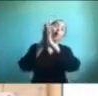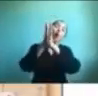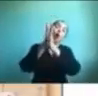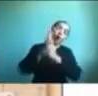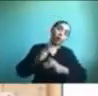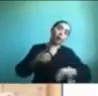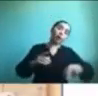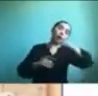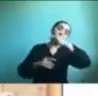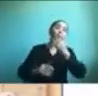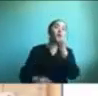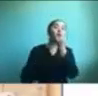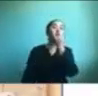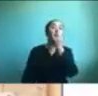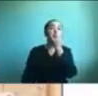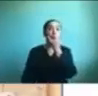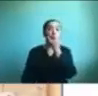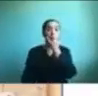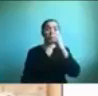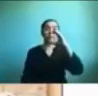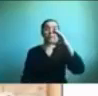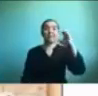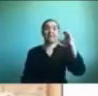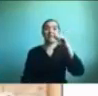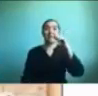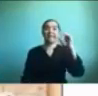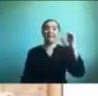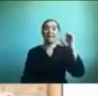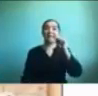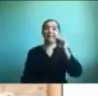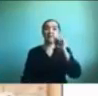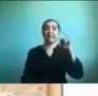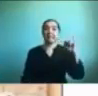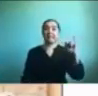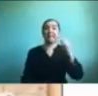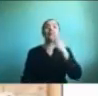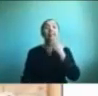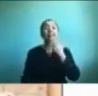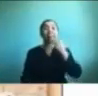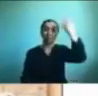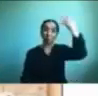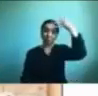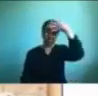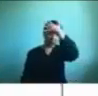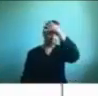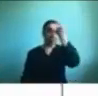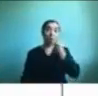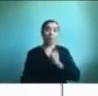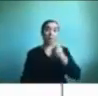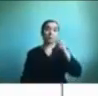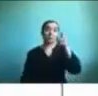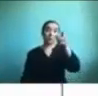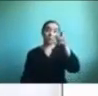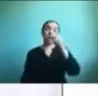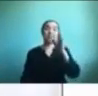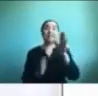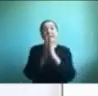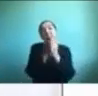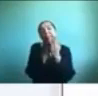youtube de CDT y tenemos también papelucho que este es un libro que en Chile